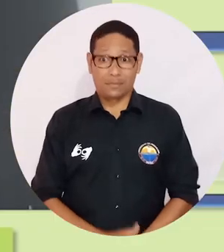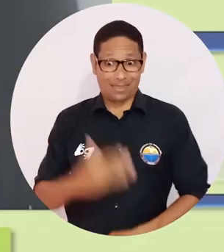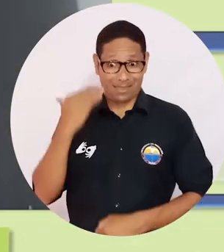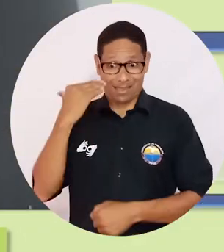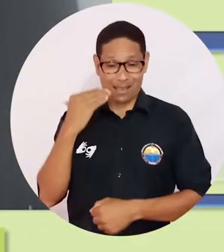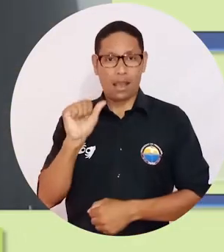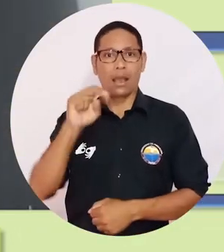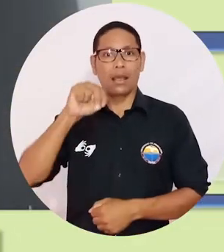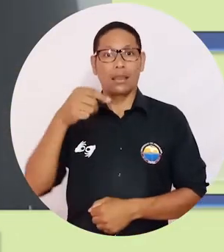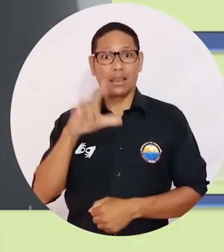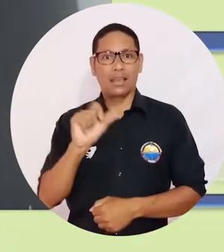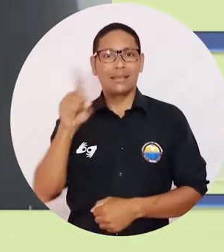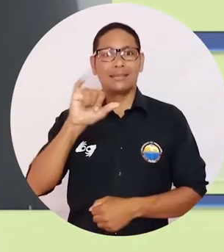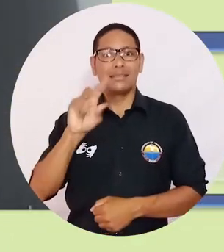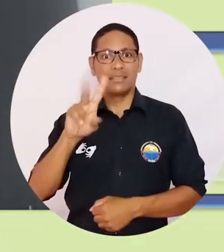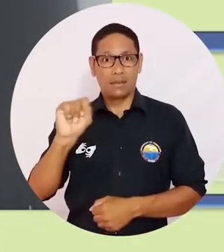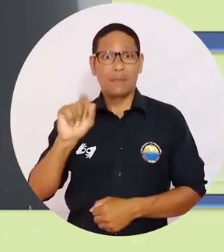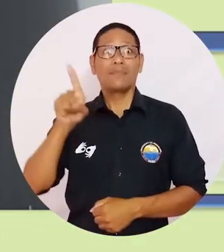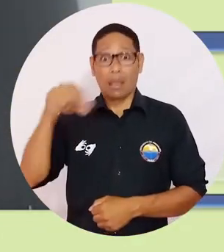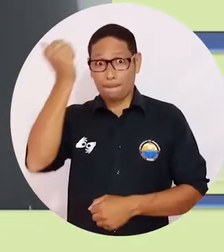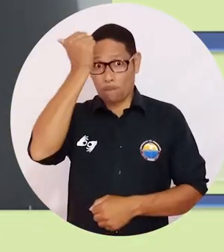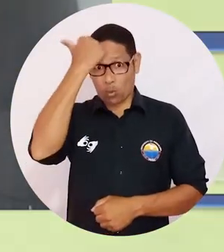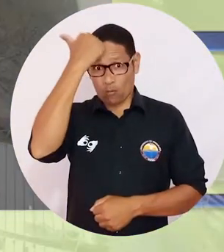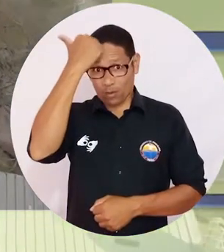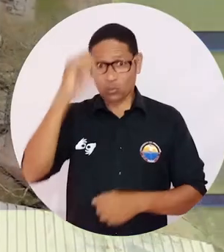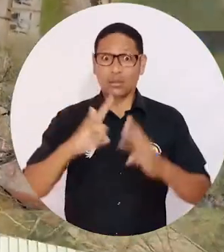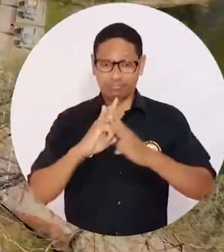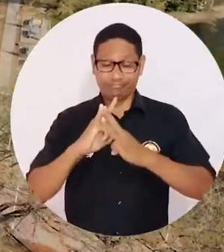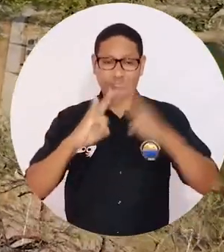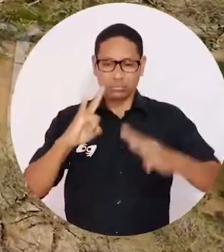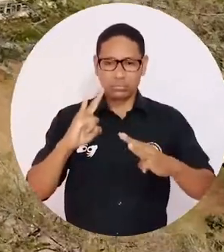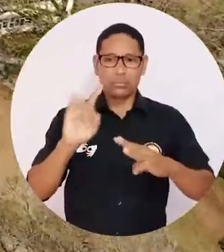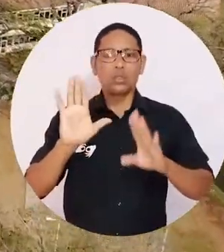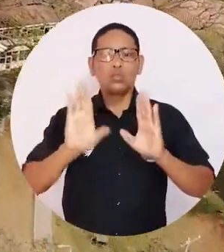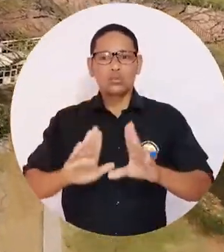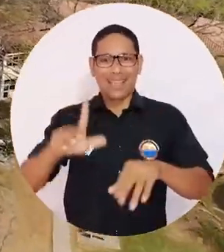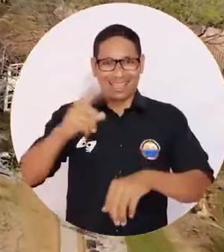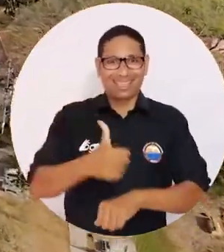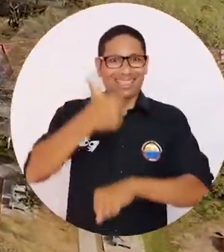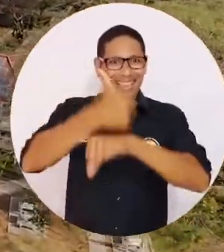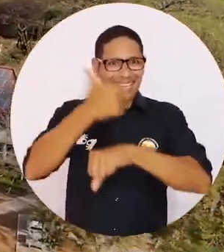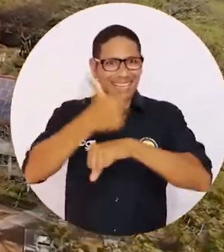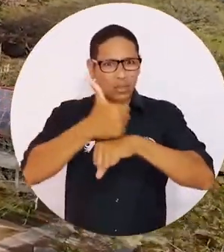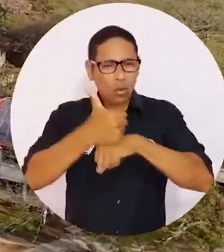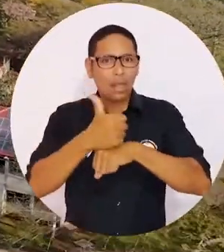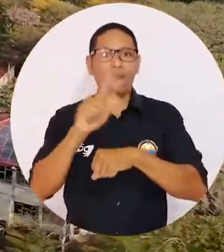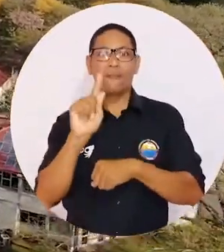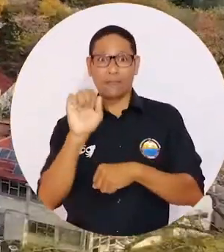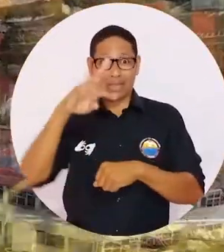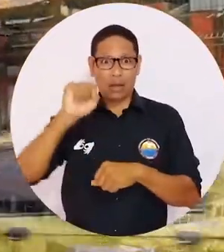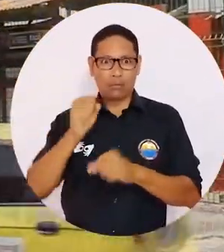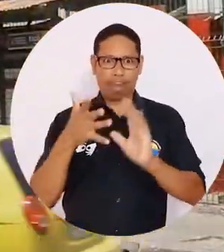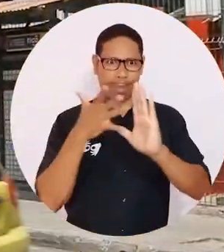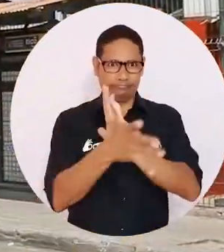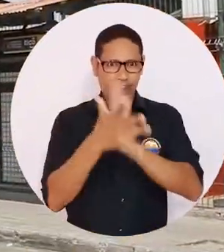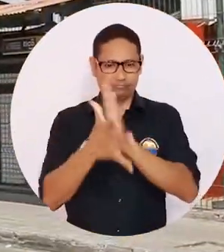La economista magíster Angélica Silva Franco, docente de esta Casa de Estudios Superiores y directora ejecutiva de FENALCO, proporciona las